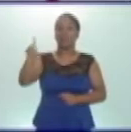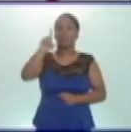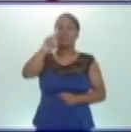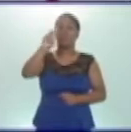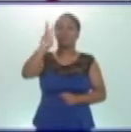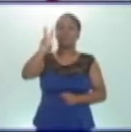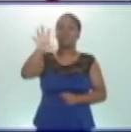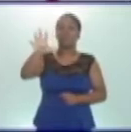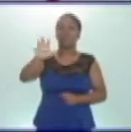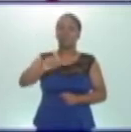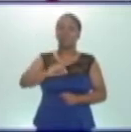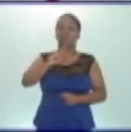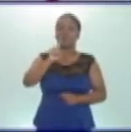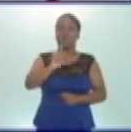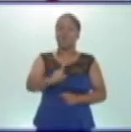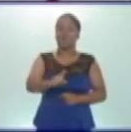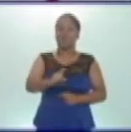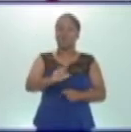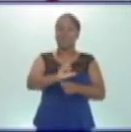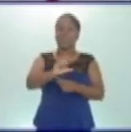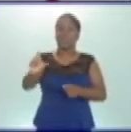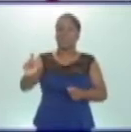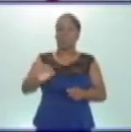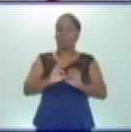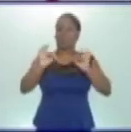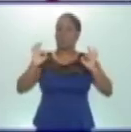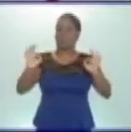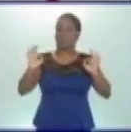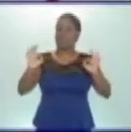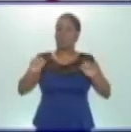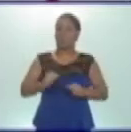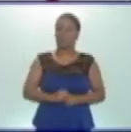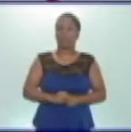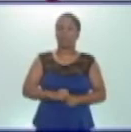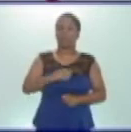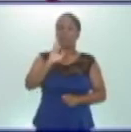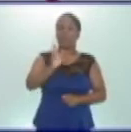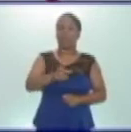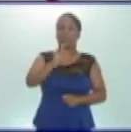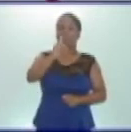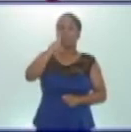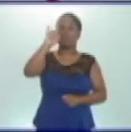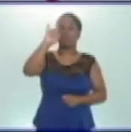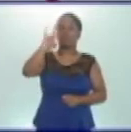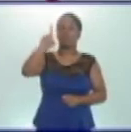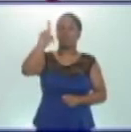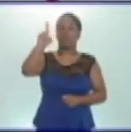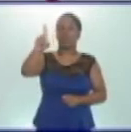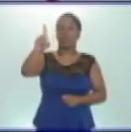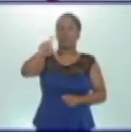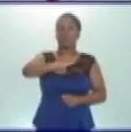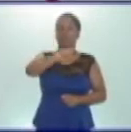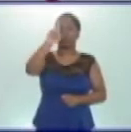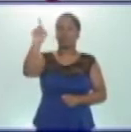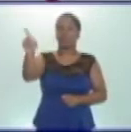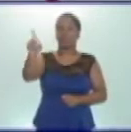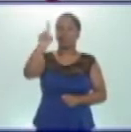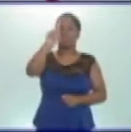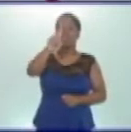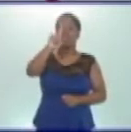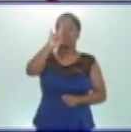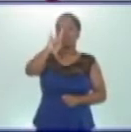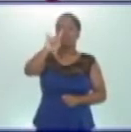Y en el caso de los estudiantes de centros del experimento, lo harían en las páginas de la 191